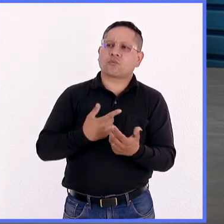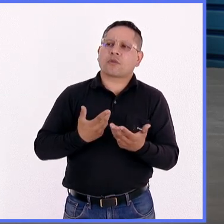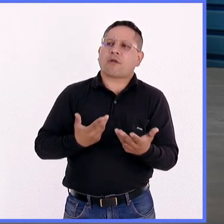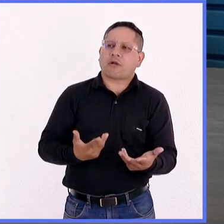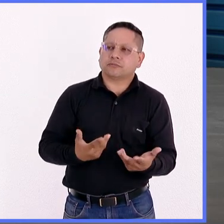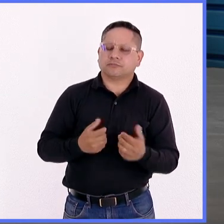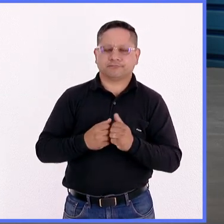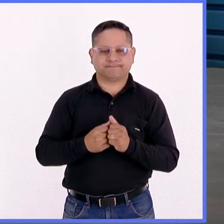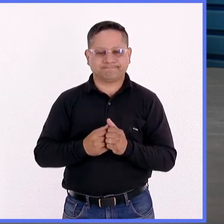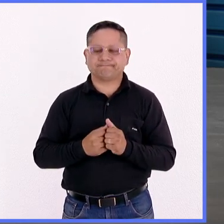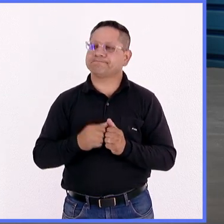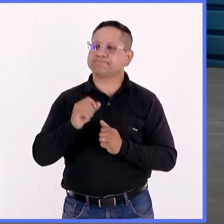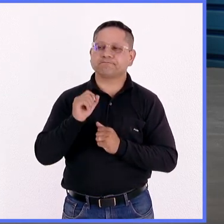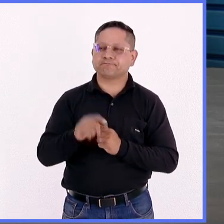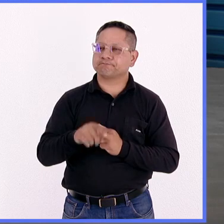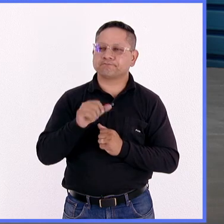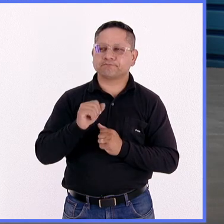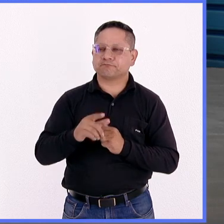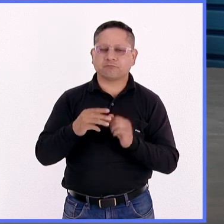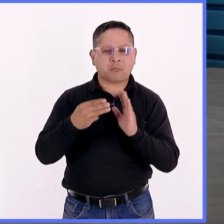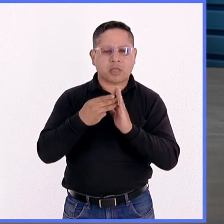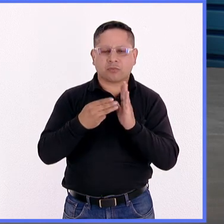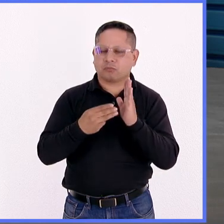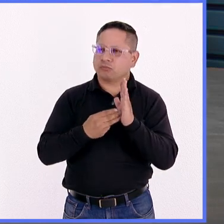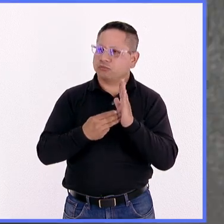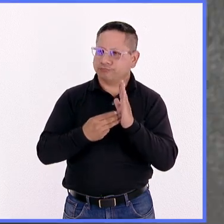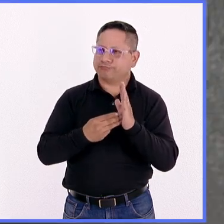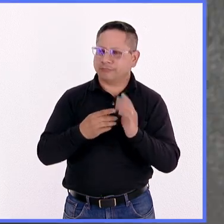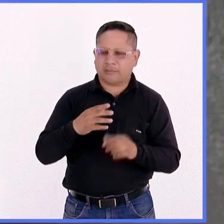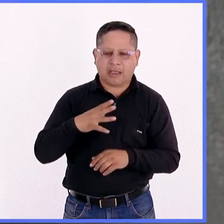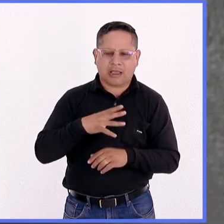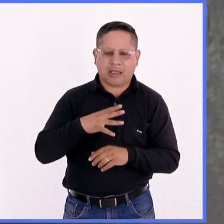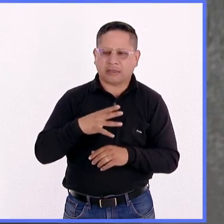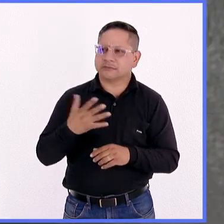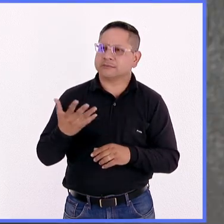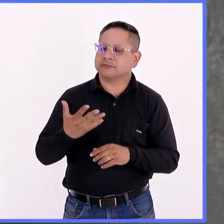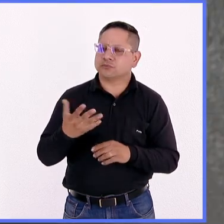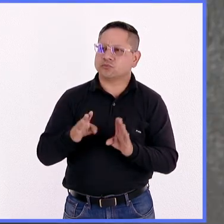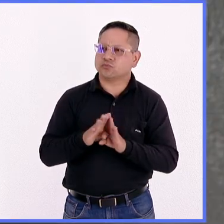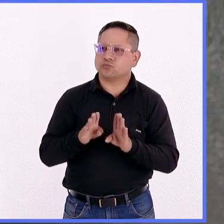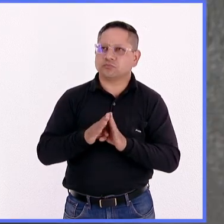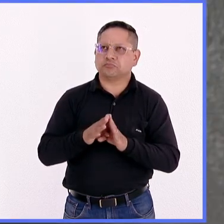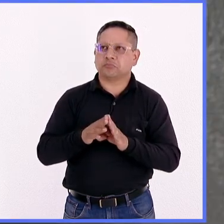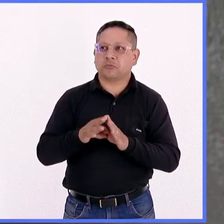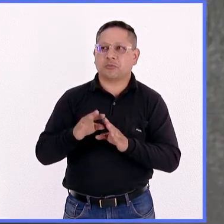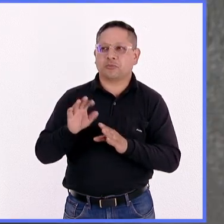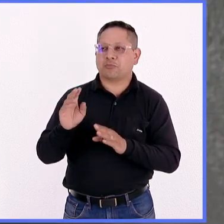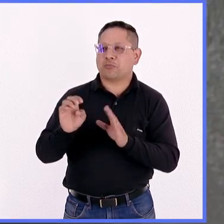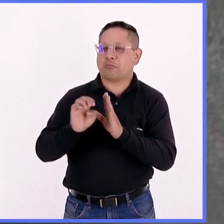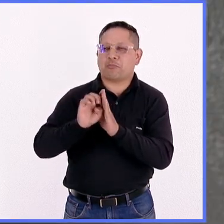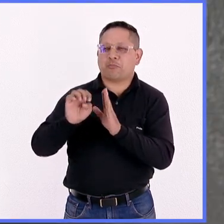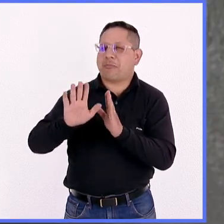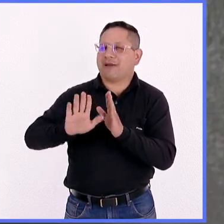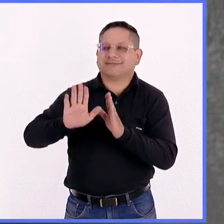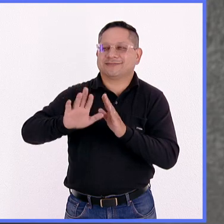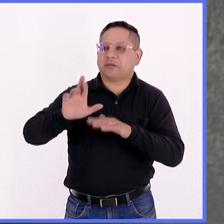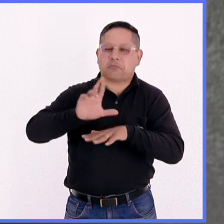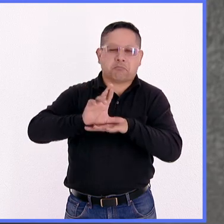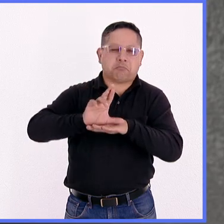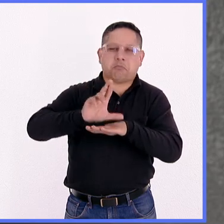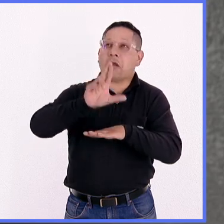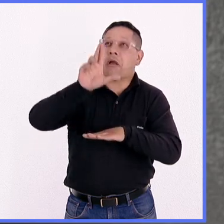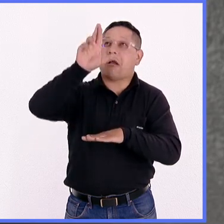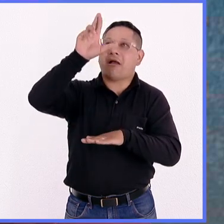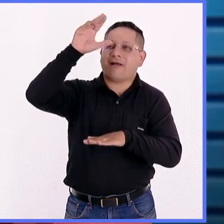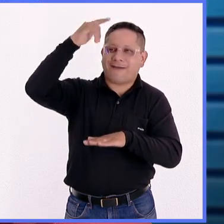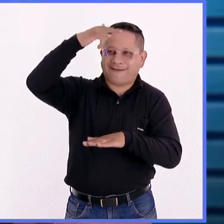y aplicando la misma metodología que se aplica a cualquier misión espacial y en particular al desarrollo de